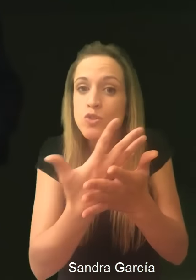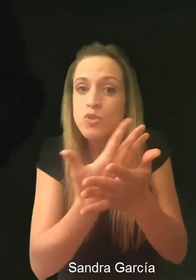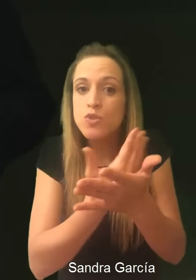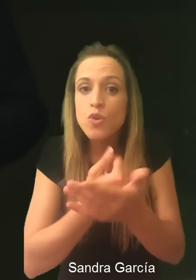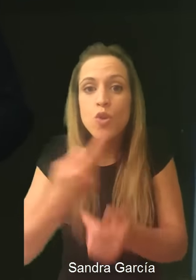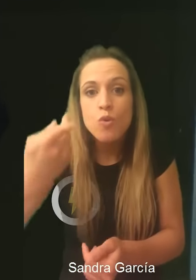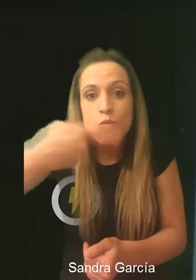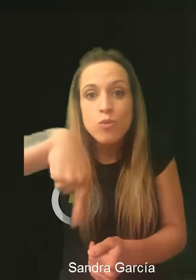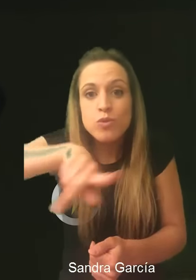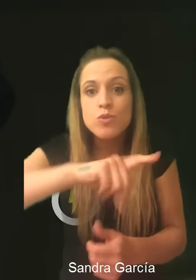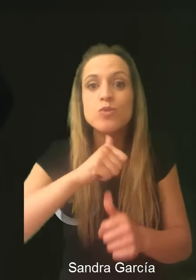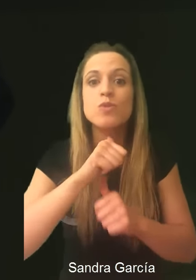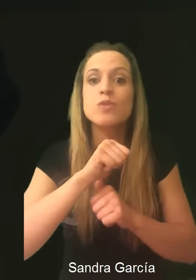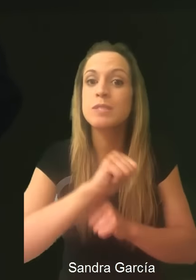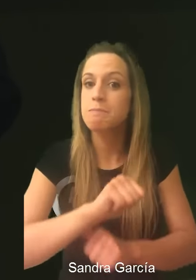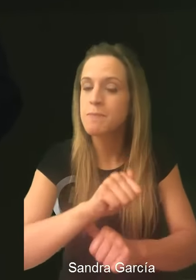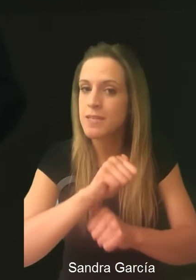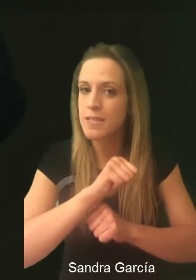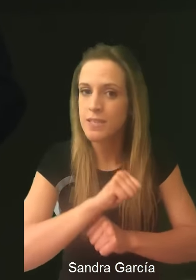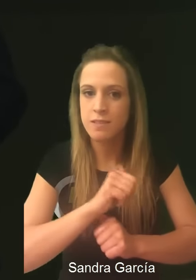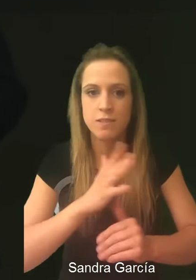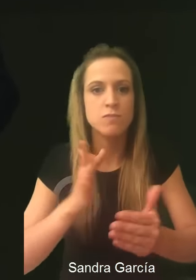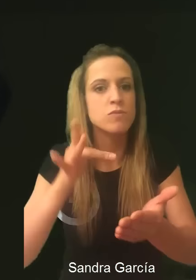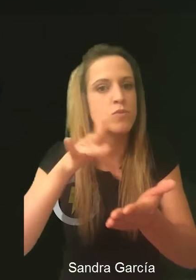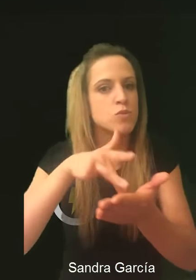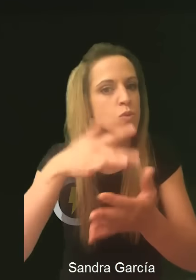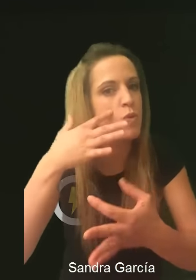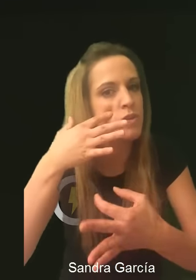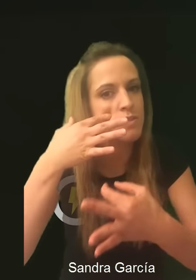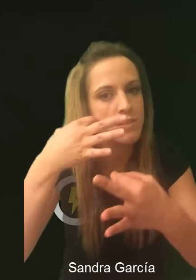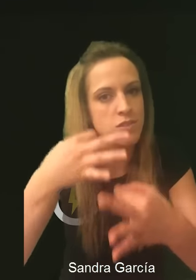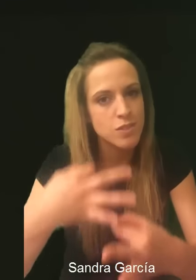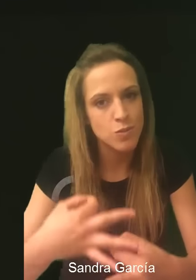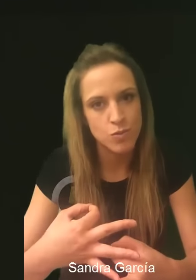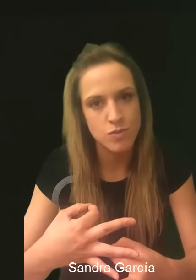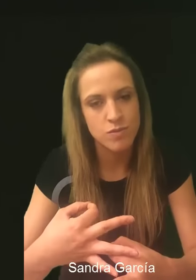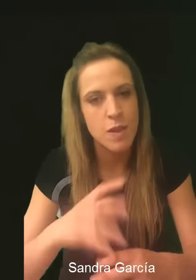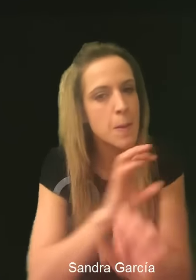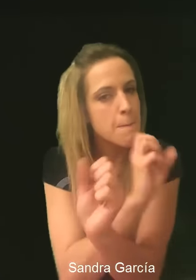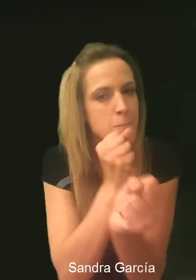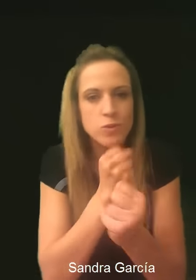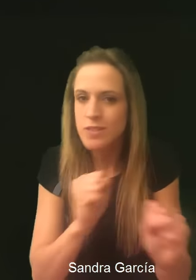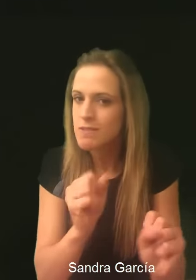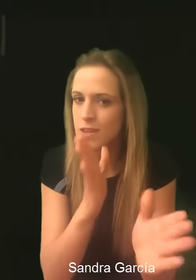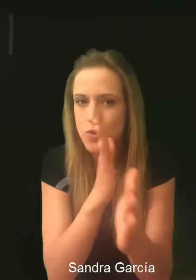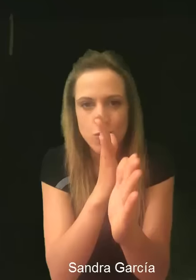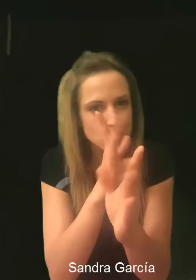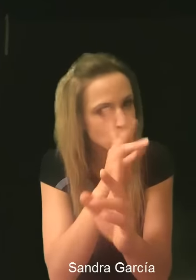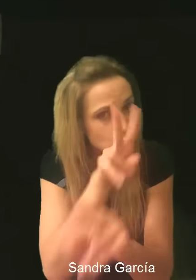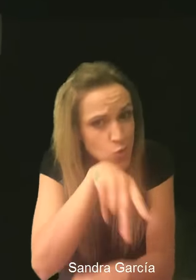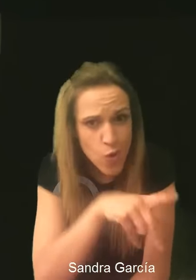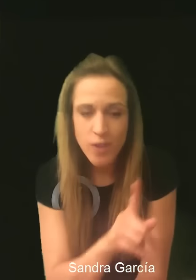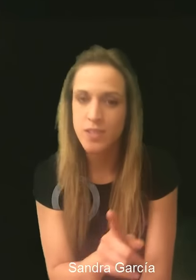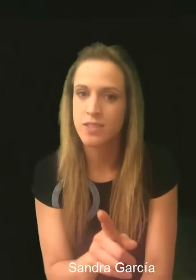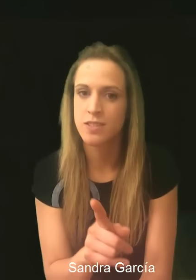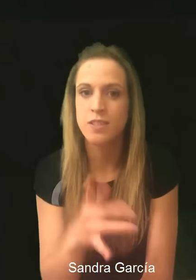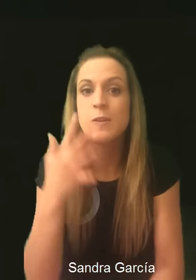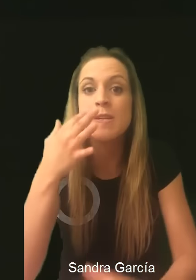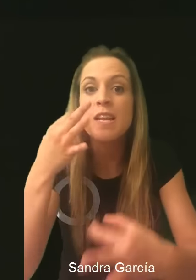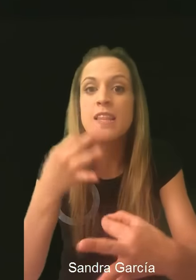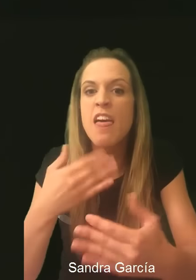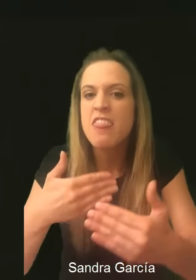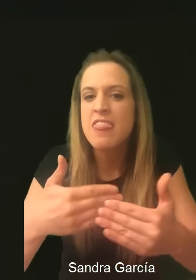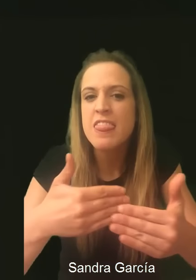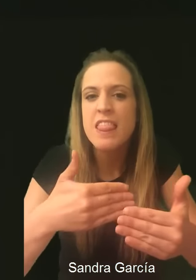todo lo que esperáis está por llegar. No es imposible, es una realidad cercana. Casi